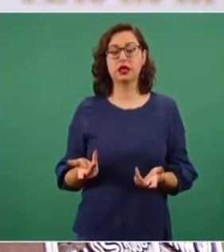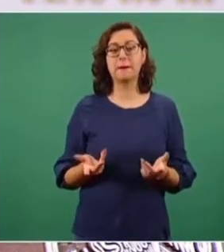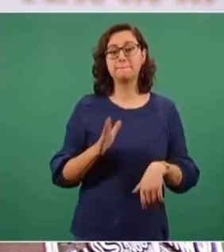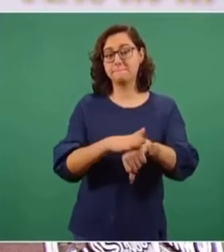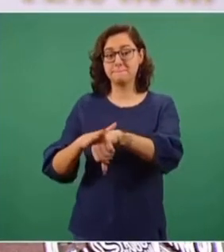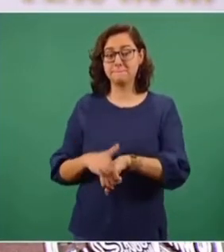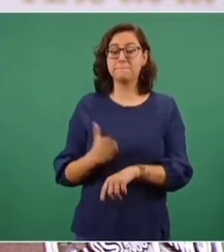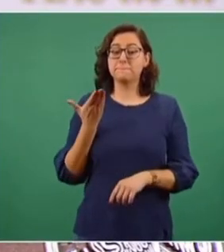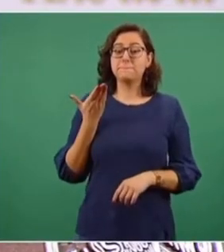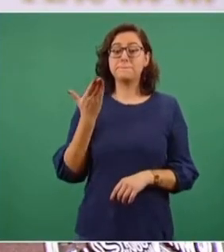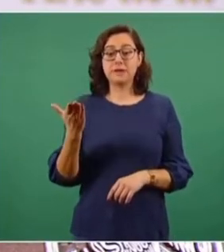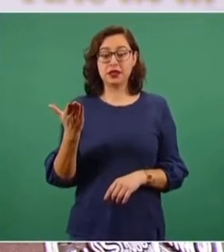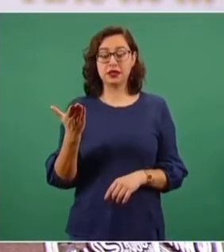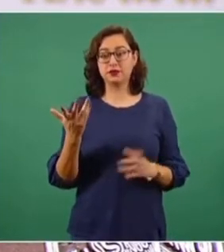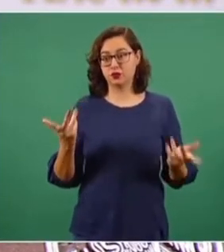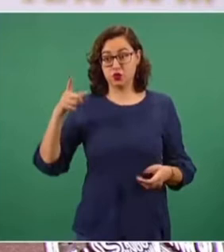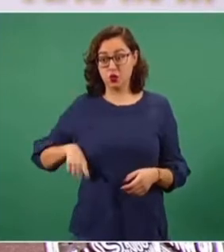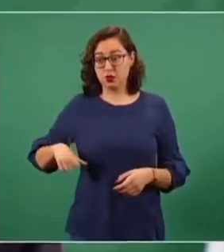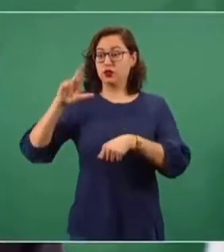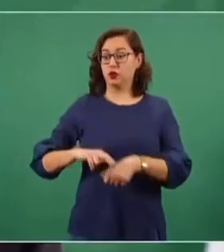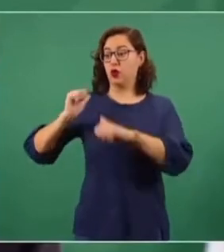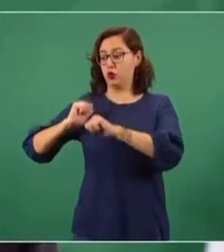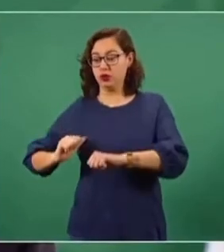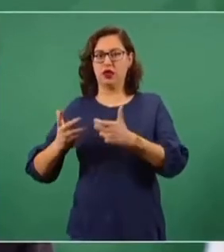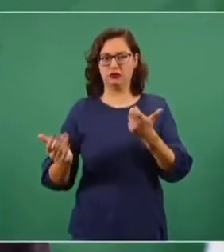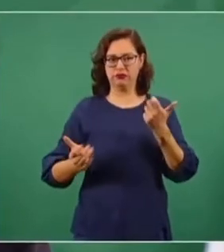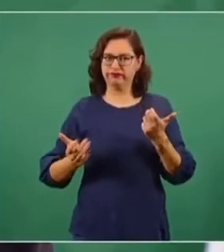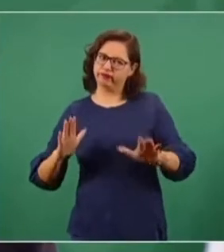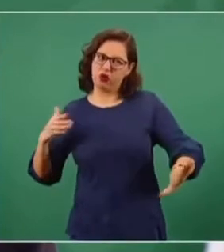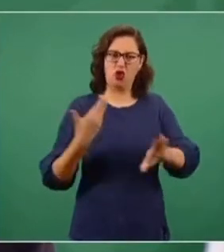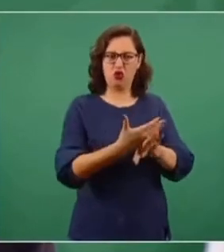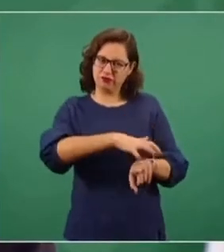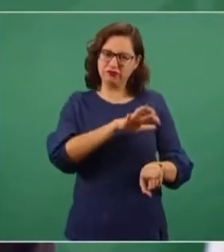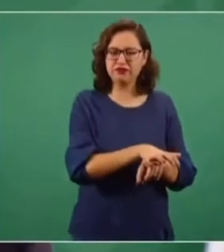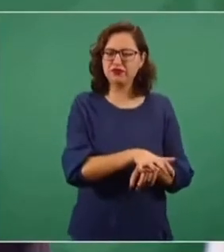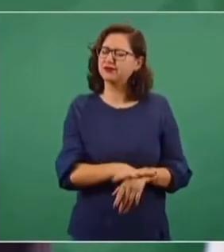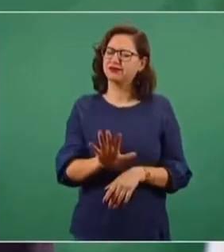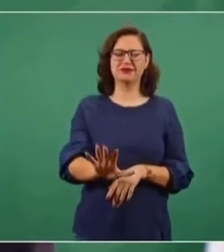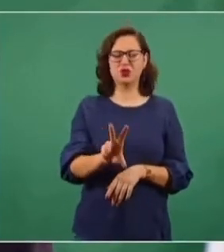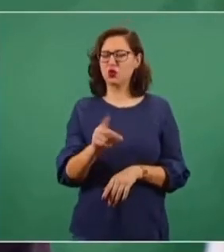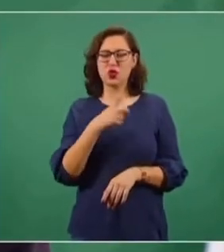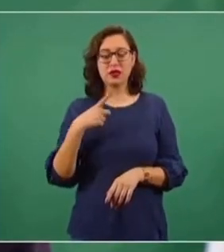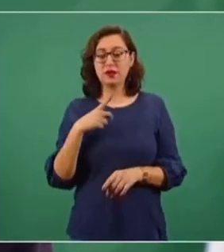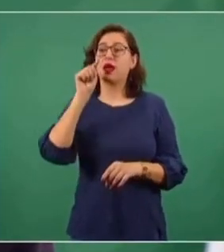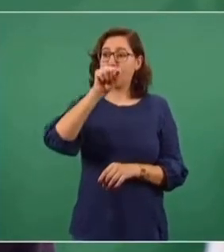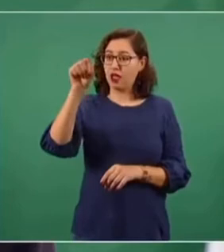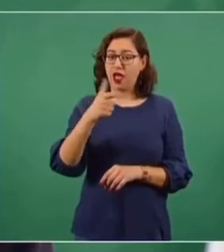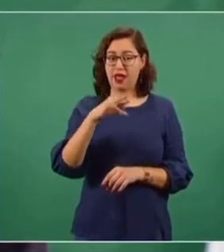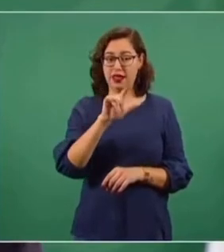ninguna medida represiva. Y aprovecho para hacer un llamado a Aguilillas y a todas las comunidades de Michoacán,